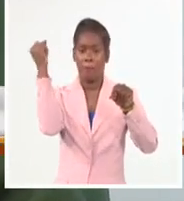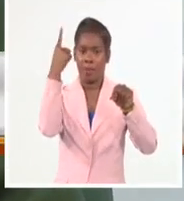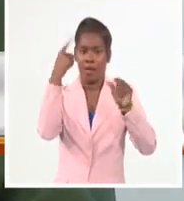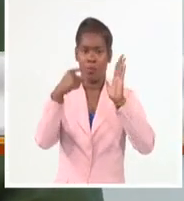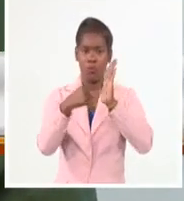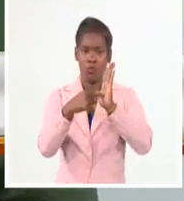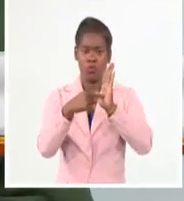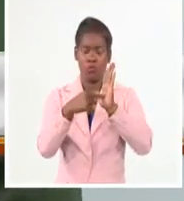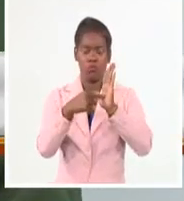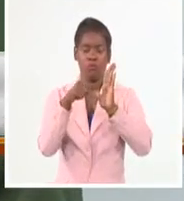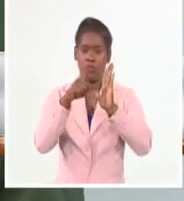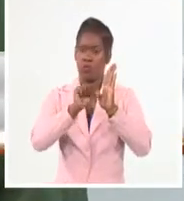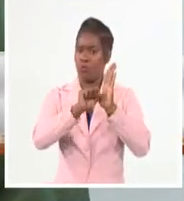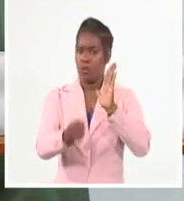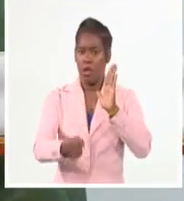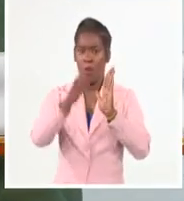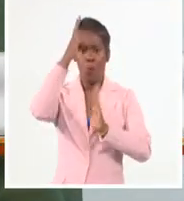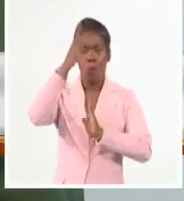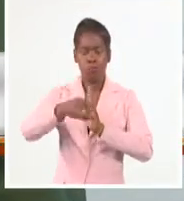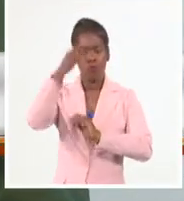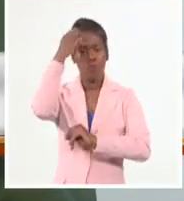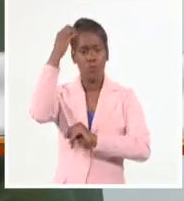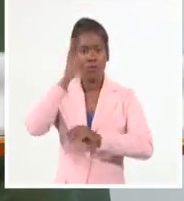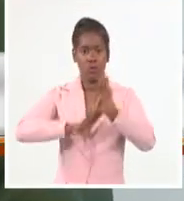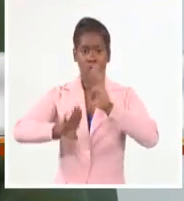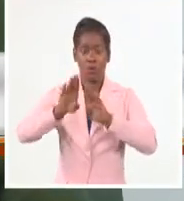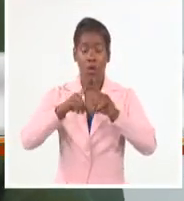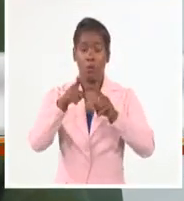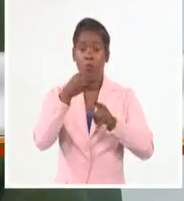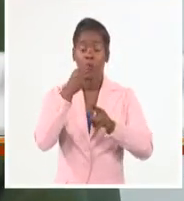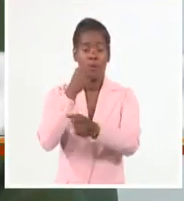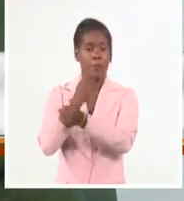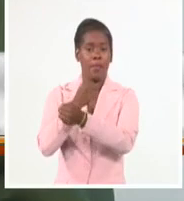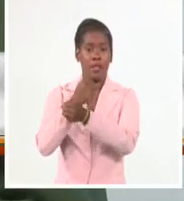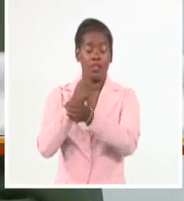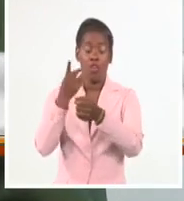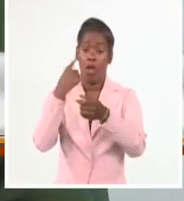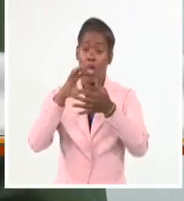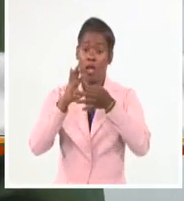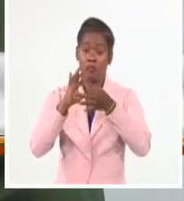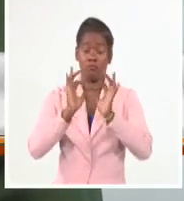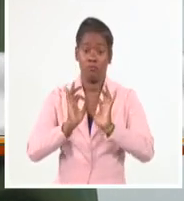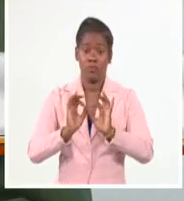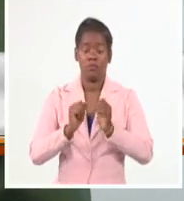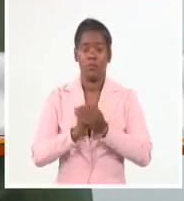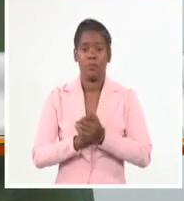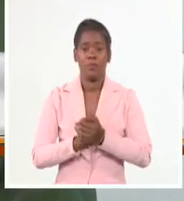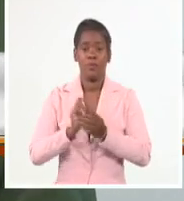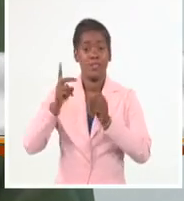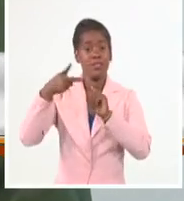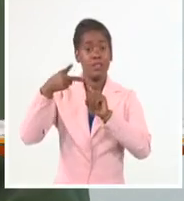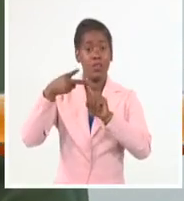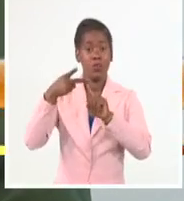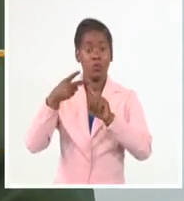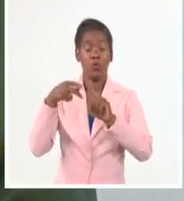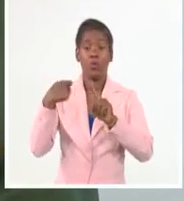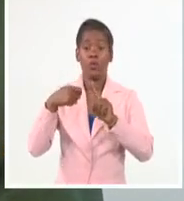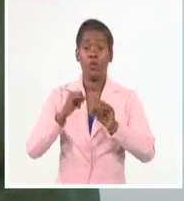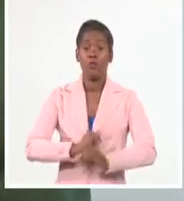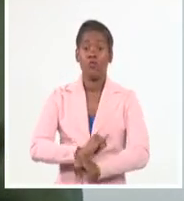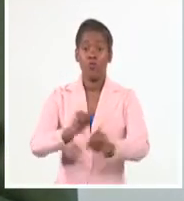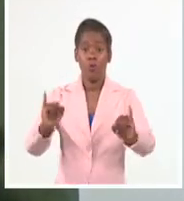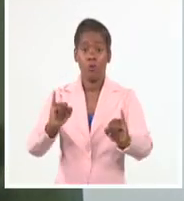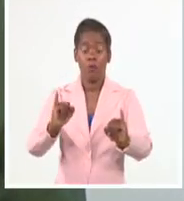los diferentes territorios según las características y las áreas de riesgo que tiene cada territorio. También el flujo de información que se debe